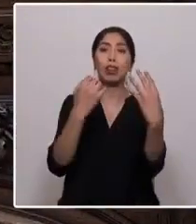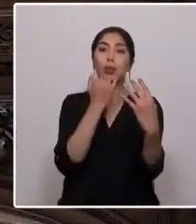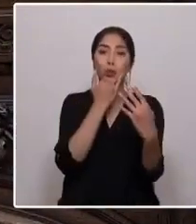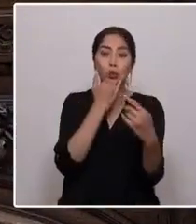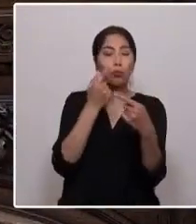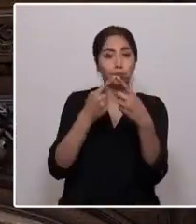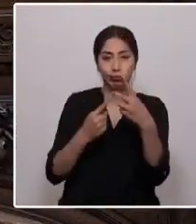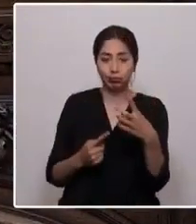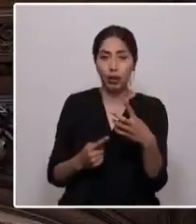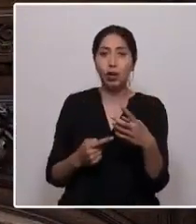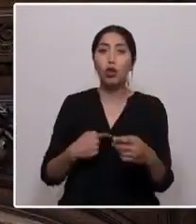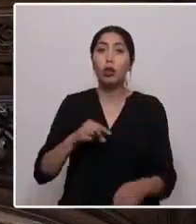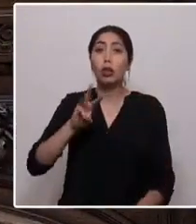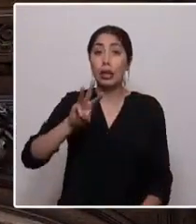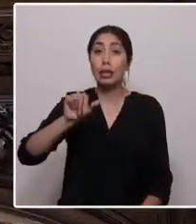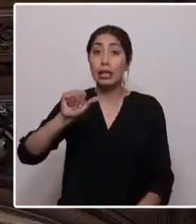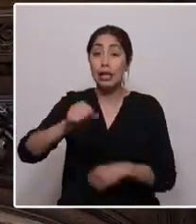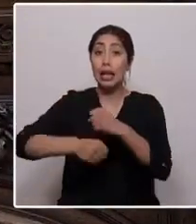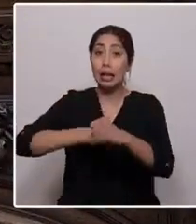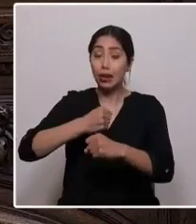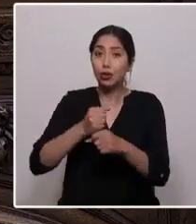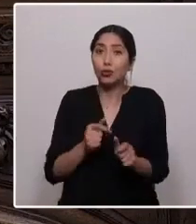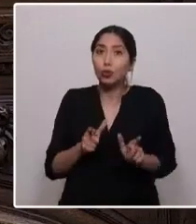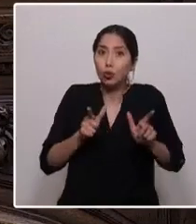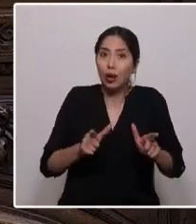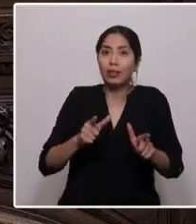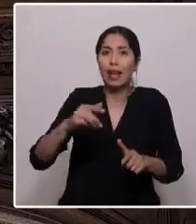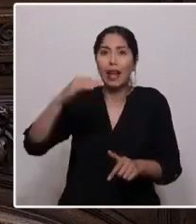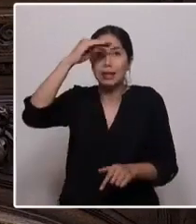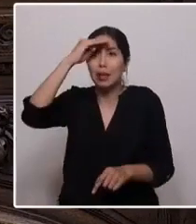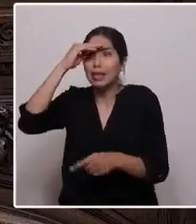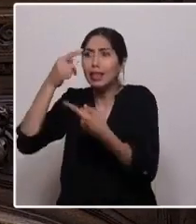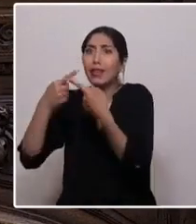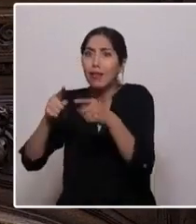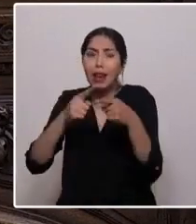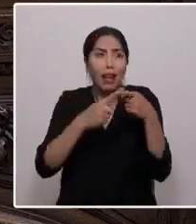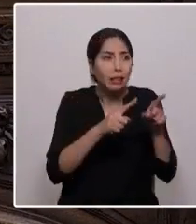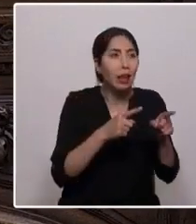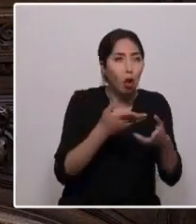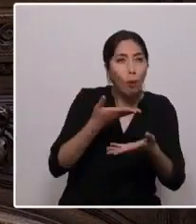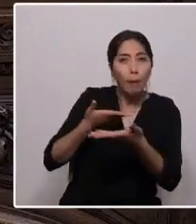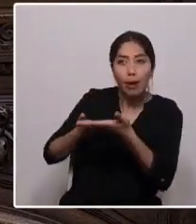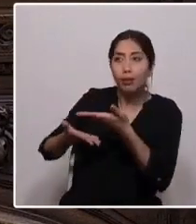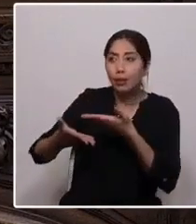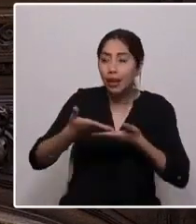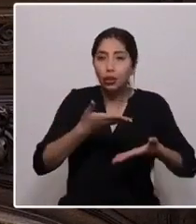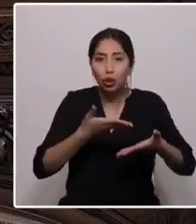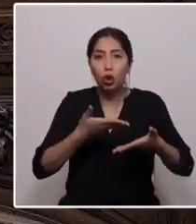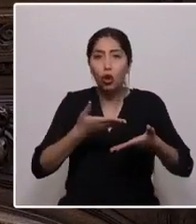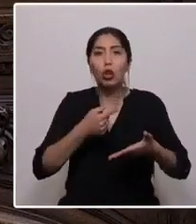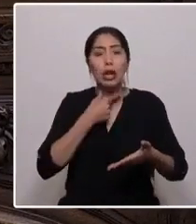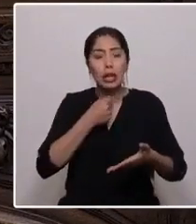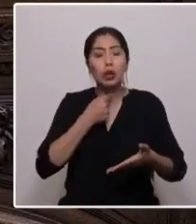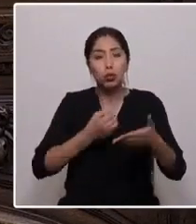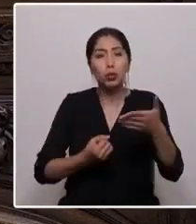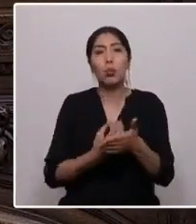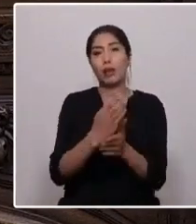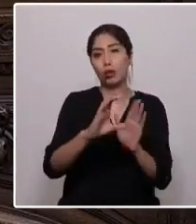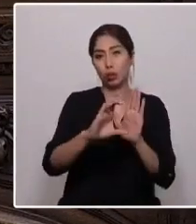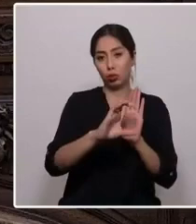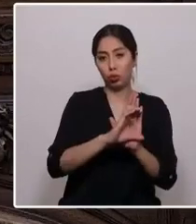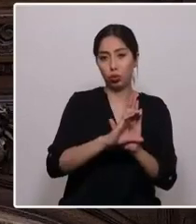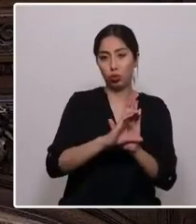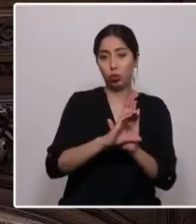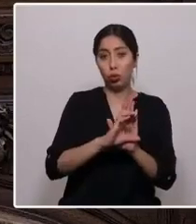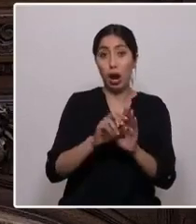36 años y he tenido la suerte de vivir diversas experiencias que hoy me tienen aquí, compartiendo lo que añoro para una nueva constitución. El 2 de julio,